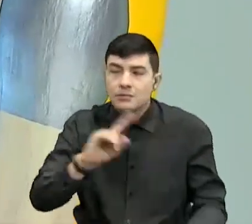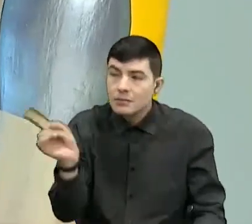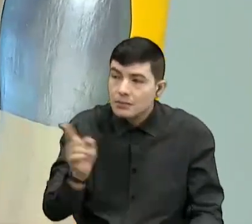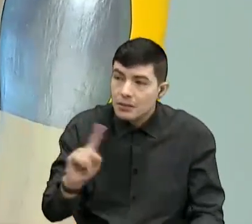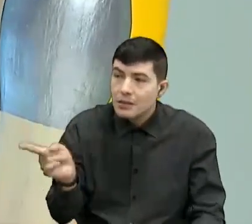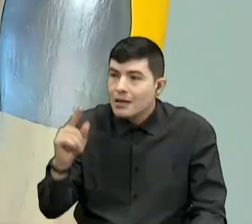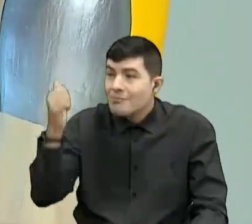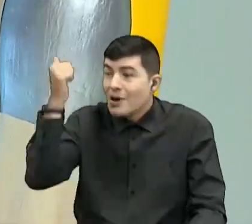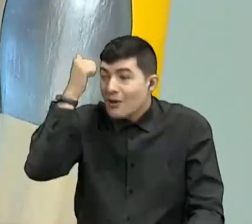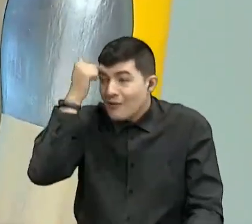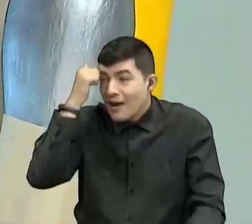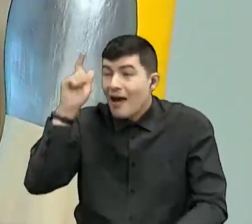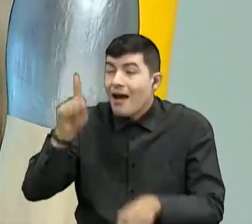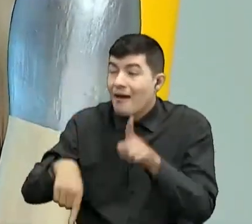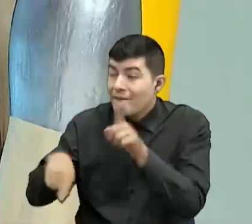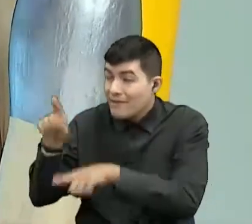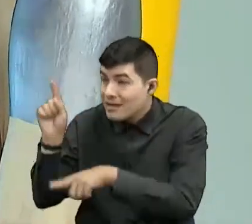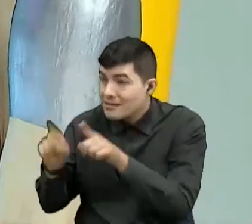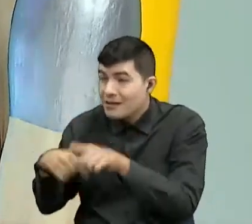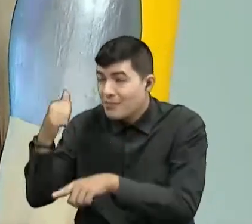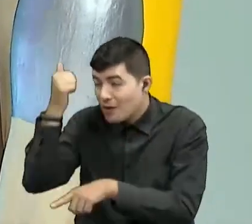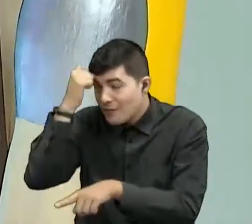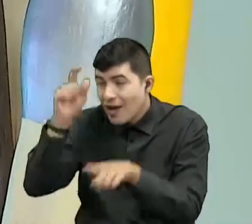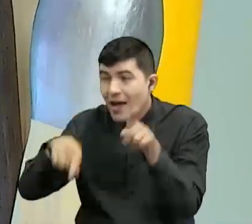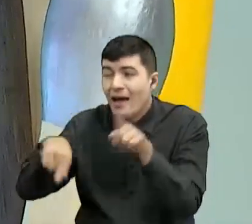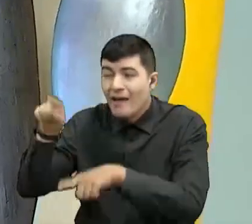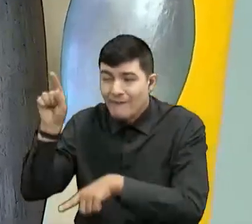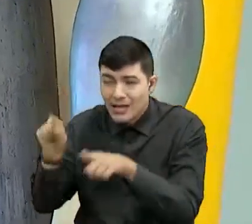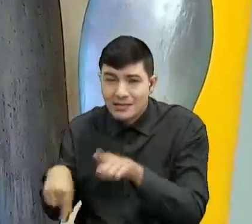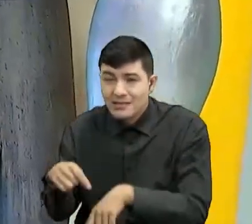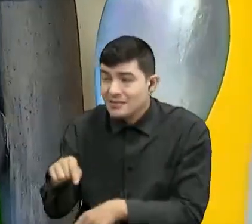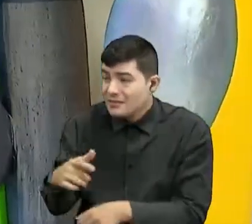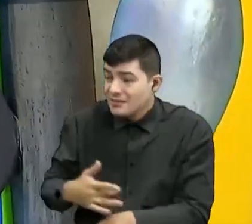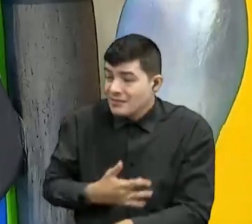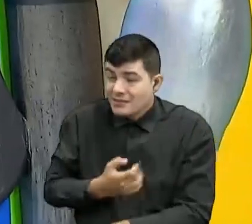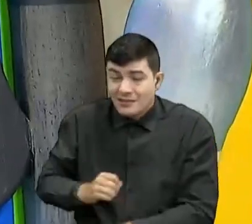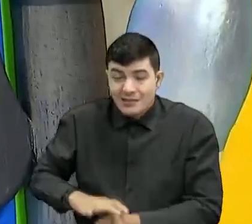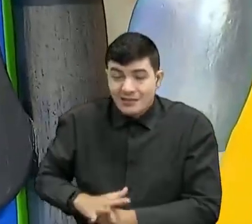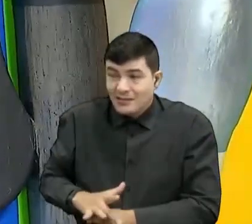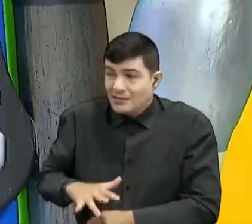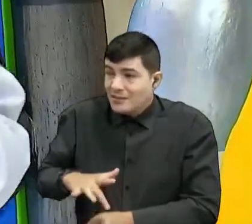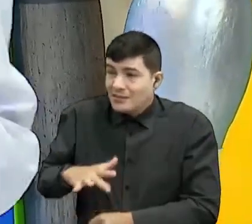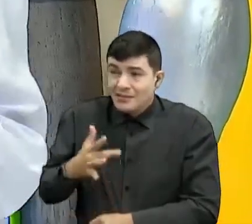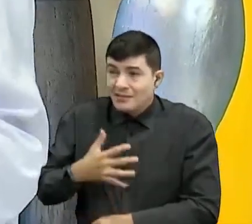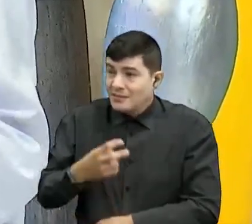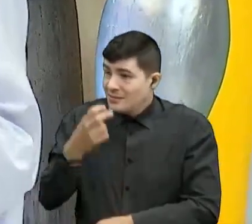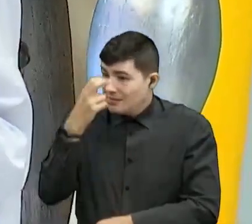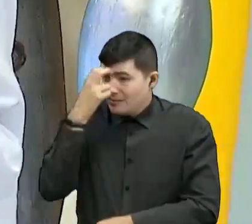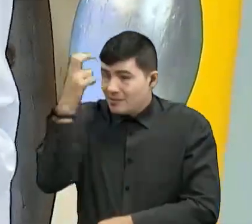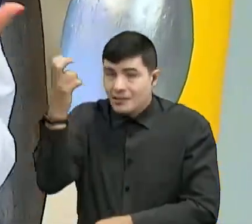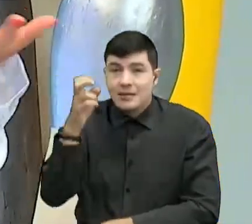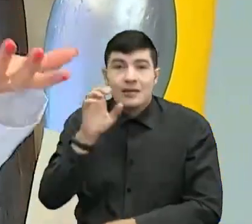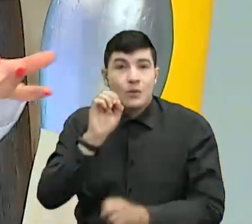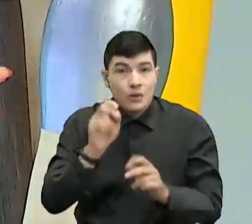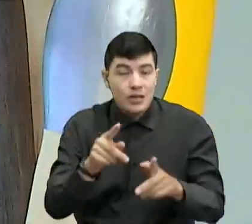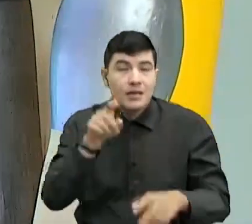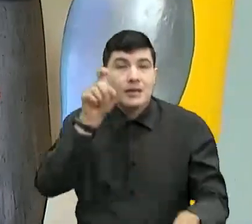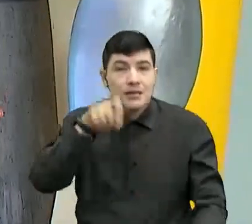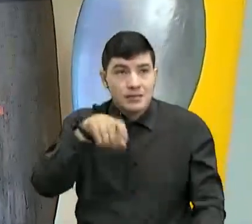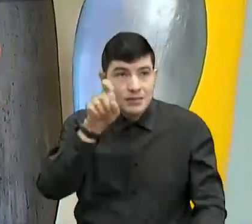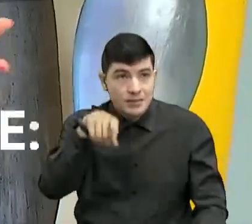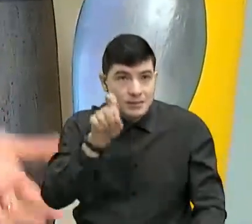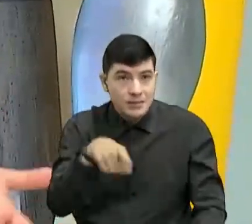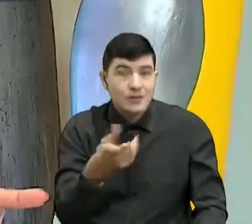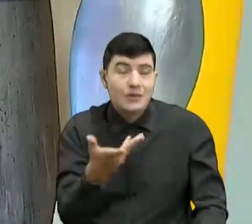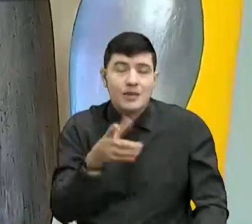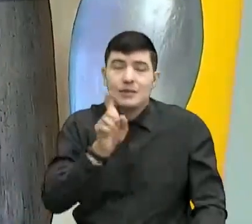a veces me saca una rabia. Necesito que un niño allá en sus casas escriba el cuento en contra, pues, la